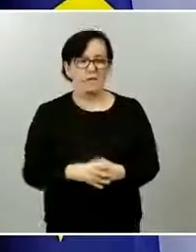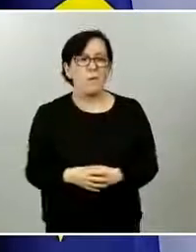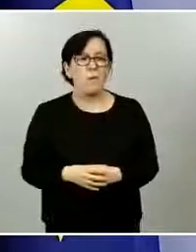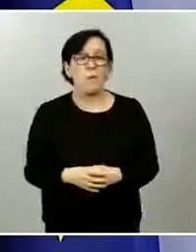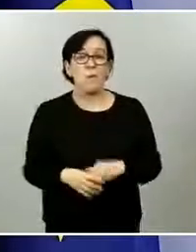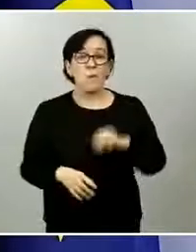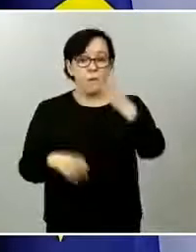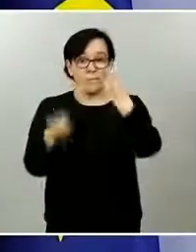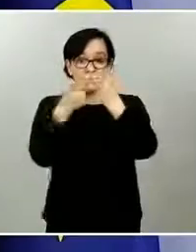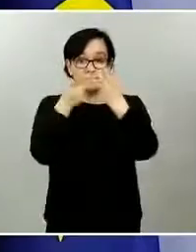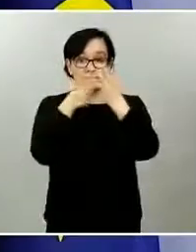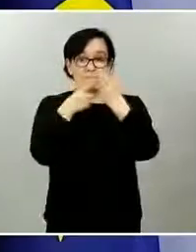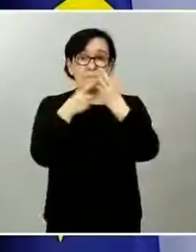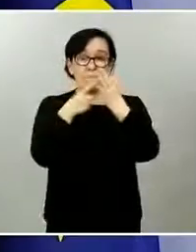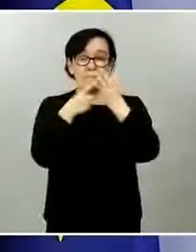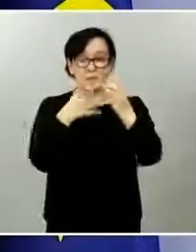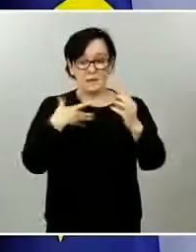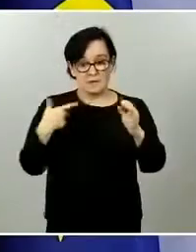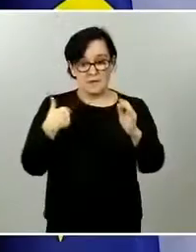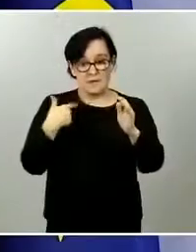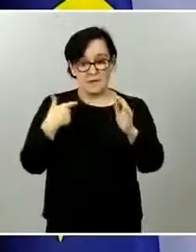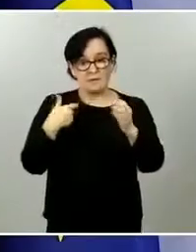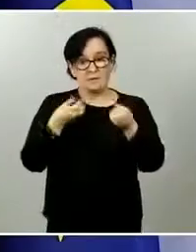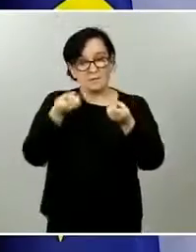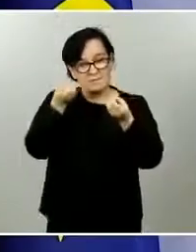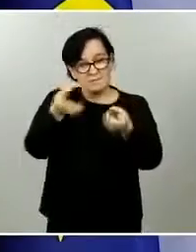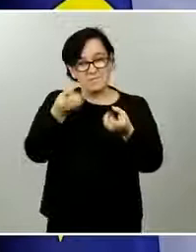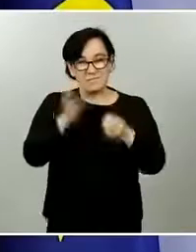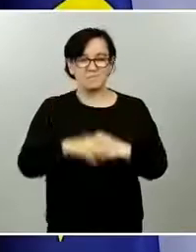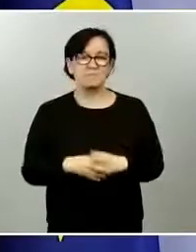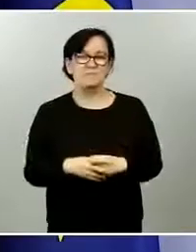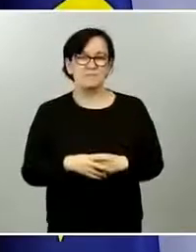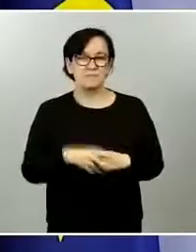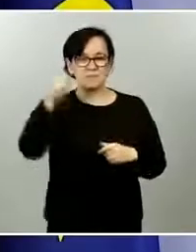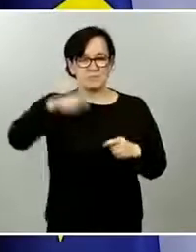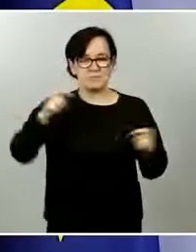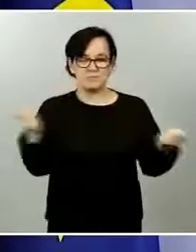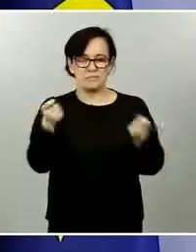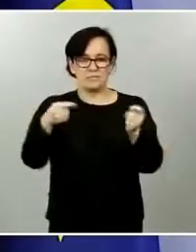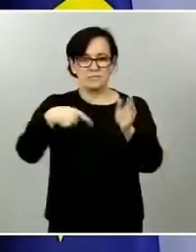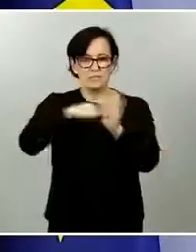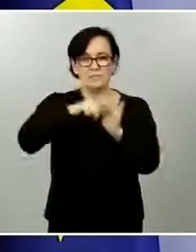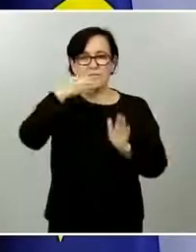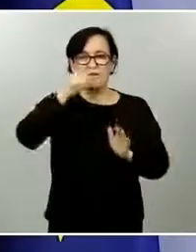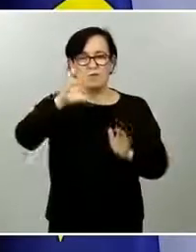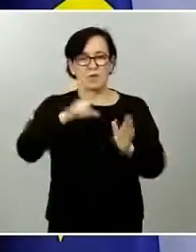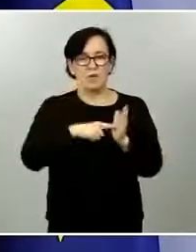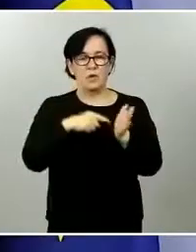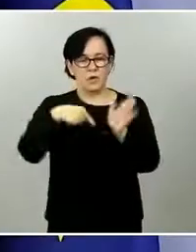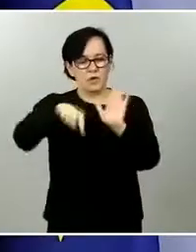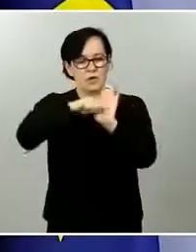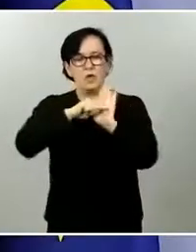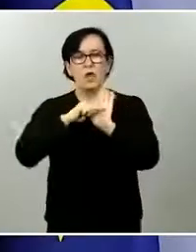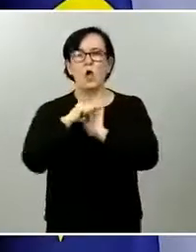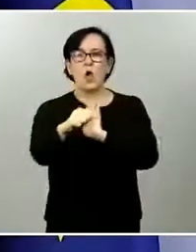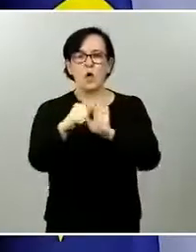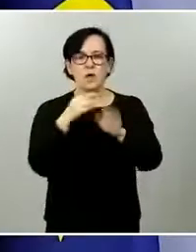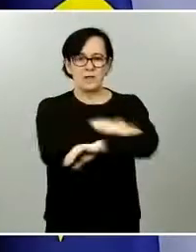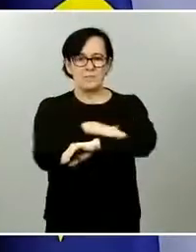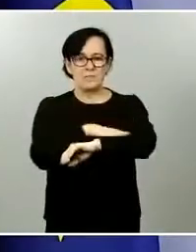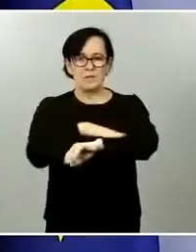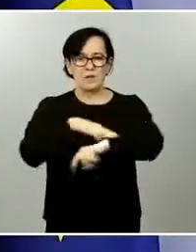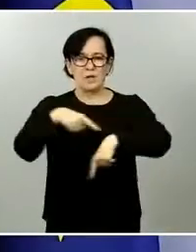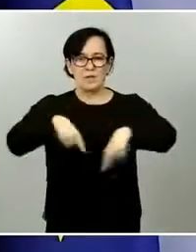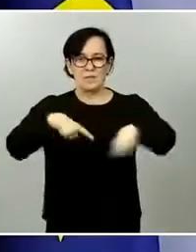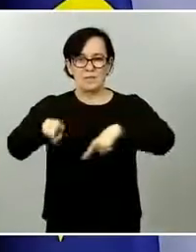basándonos en los criterios de los técnicos y de los expertos y en la evidencia científica disponible. Y la tercera cuestión que